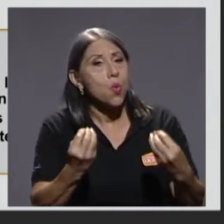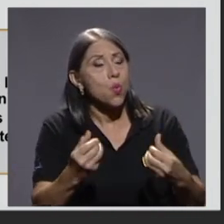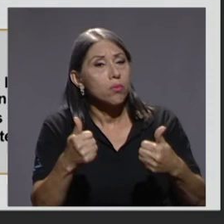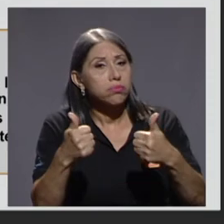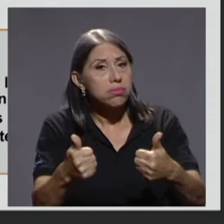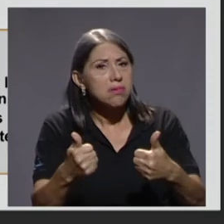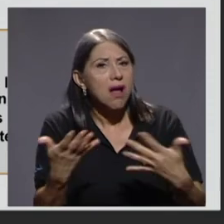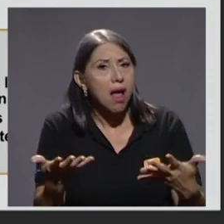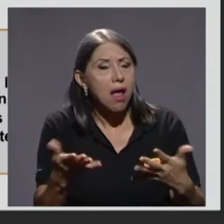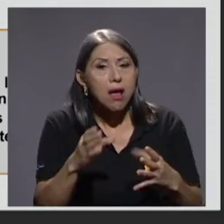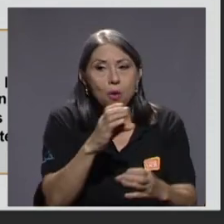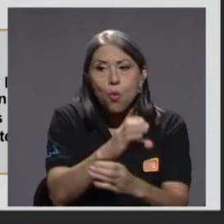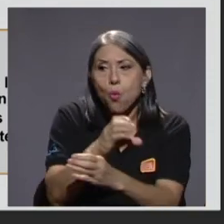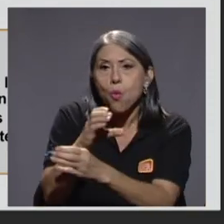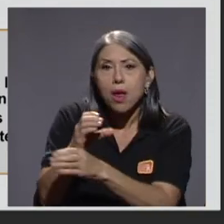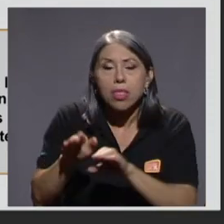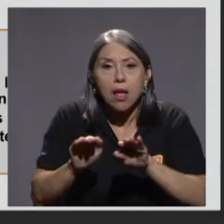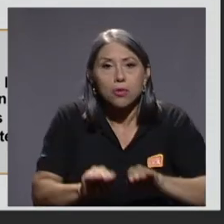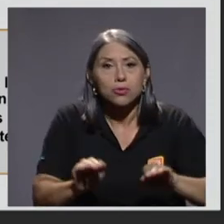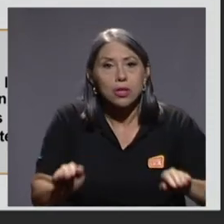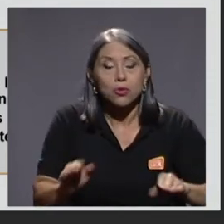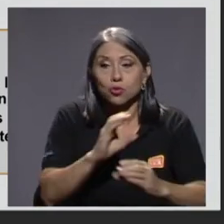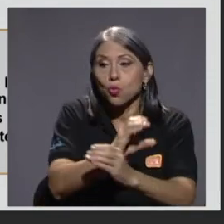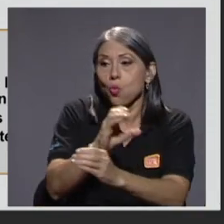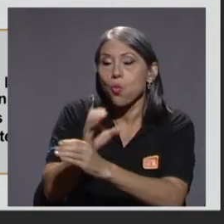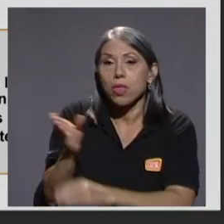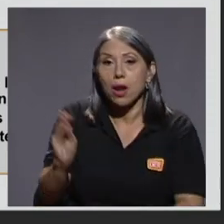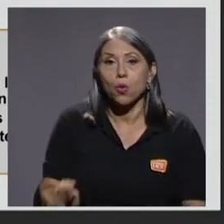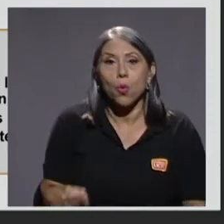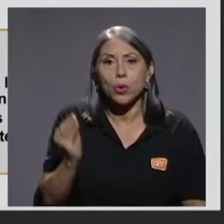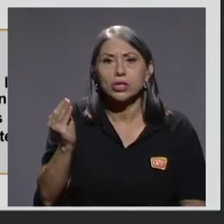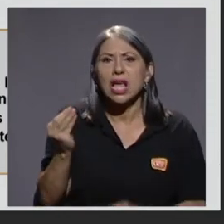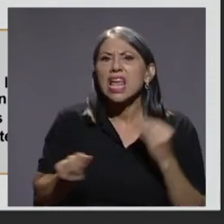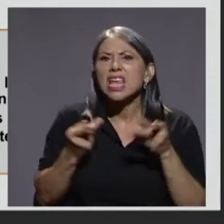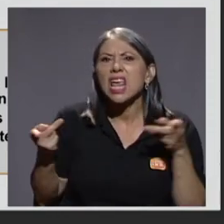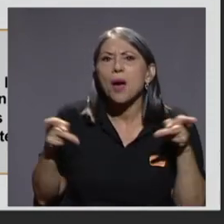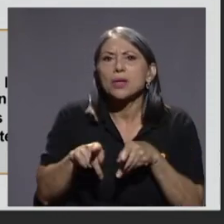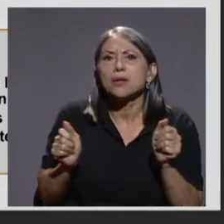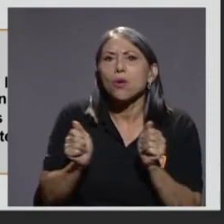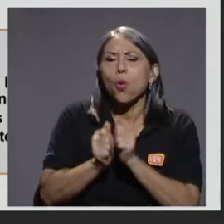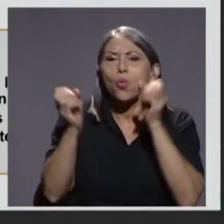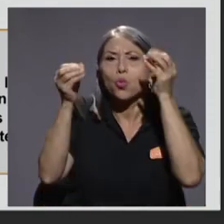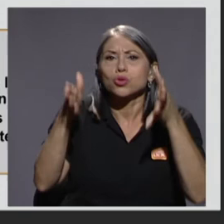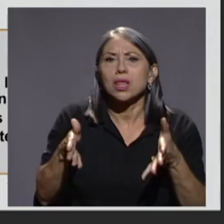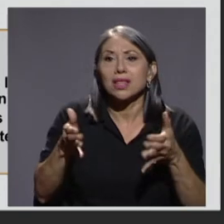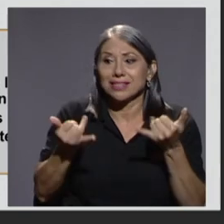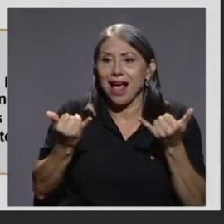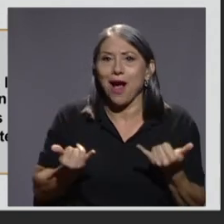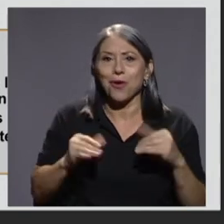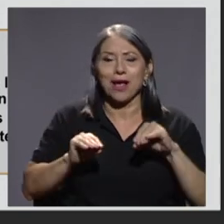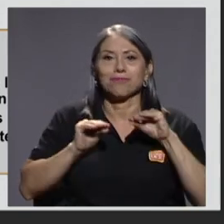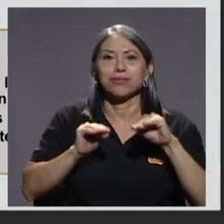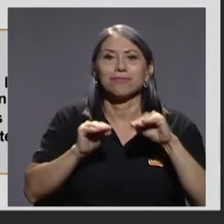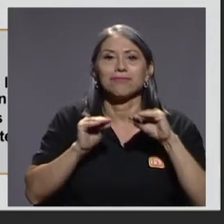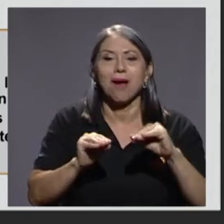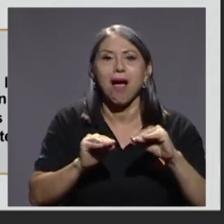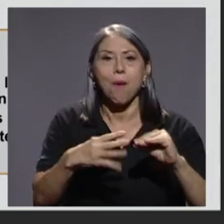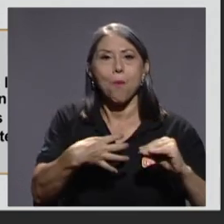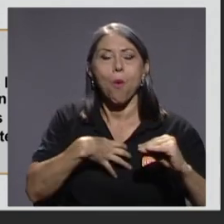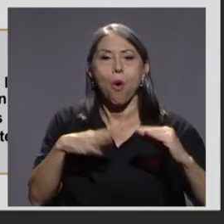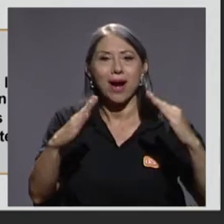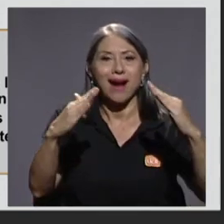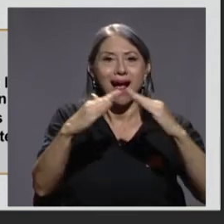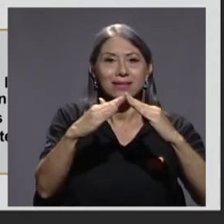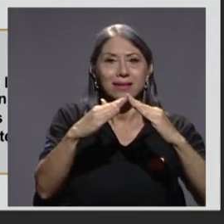jóvenes. ¿Qué ha pasado con nuestros docentes? Que ahora imparten sus lecciones desde casa. Y los estudiantes,